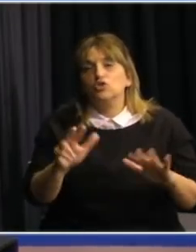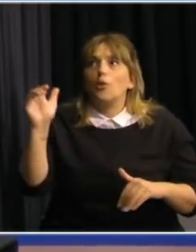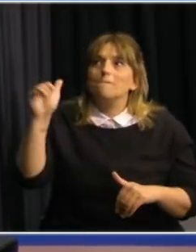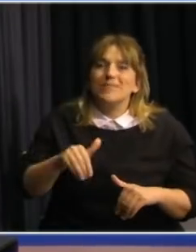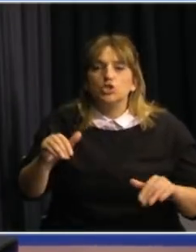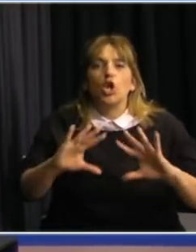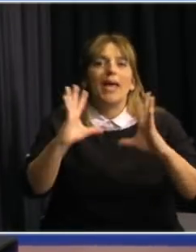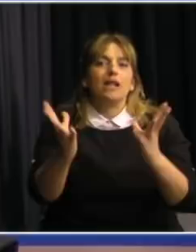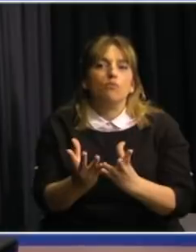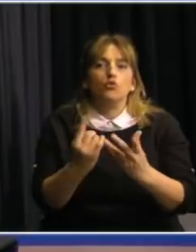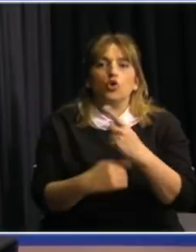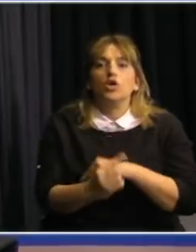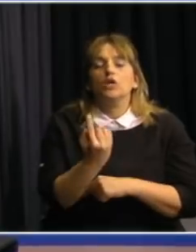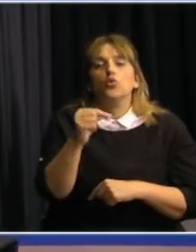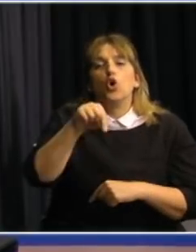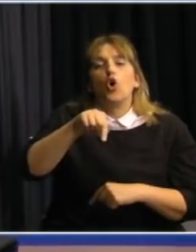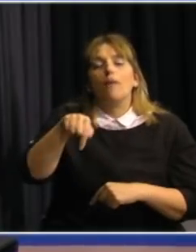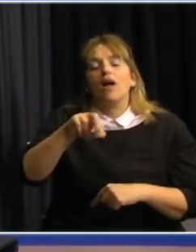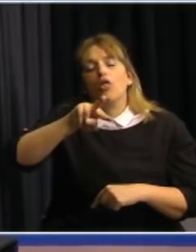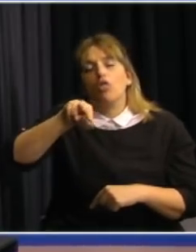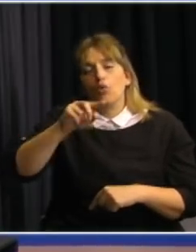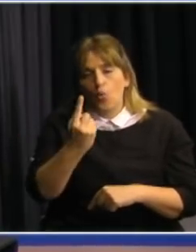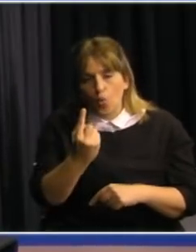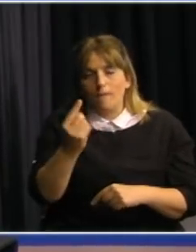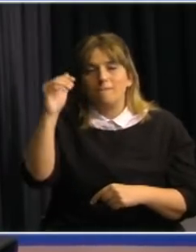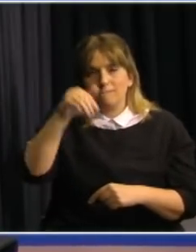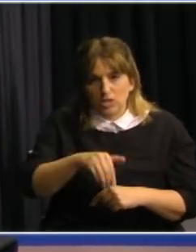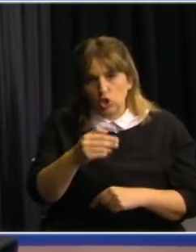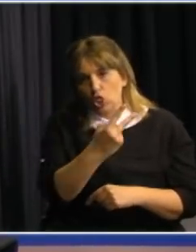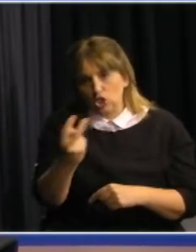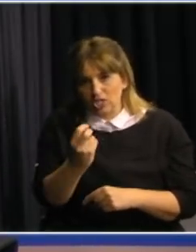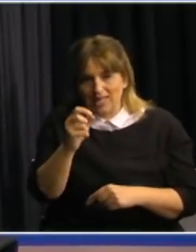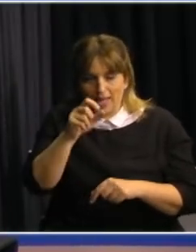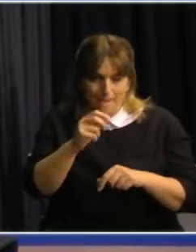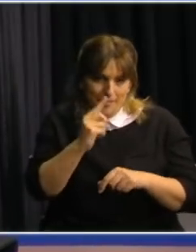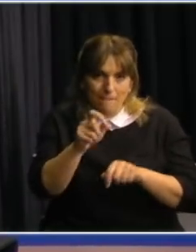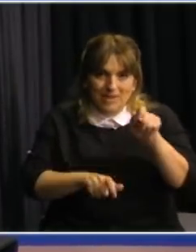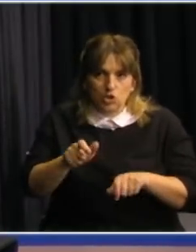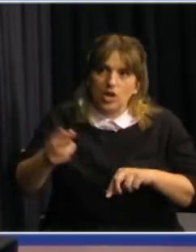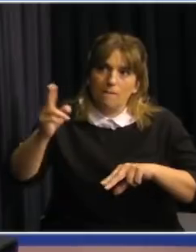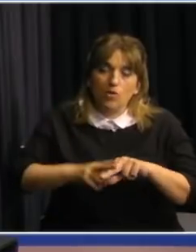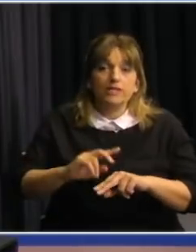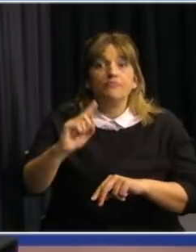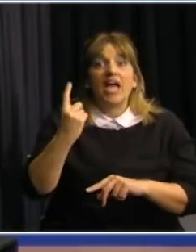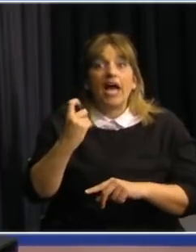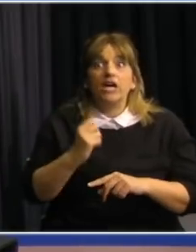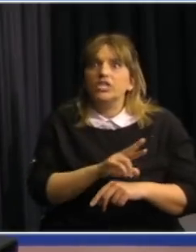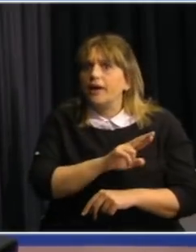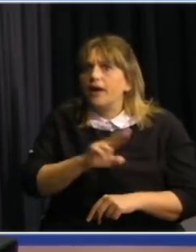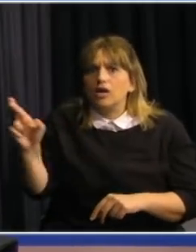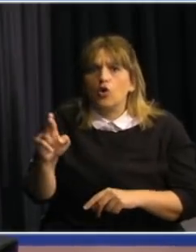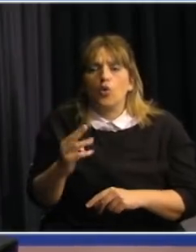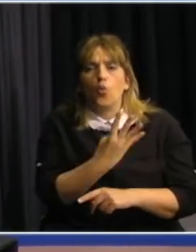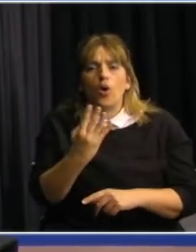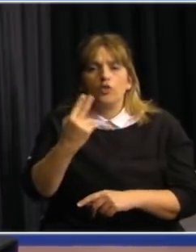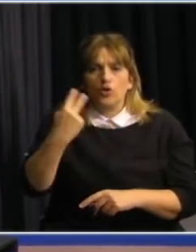nivel mundial y 1,2 millones de fallecidos. De hecho, ayer 4 de noviembre fue el día récord de casos a